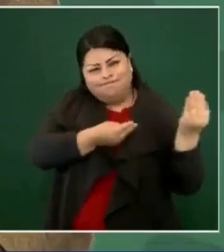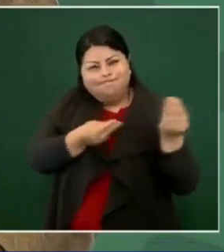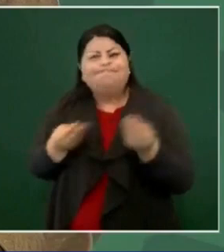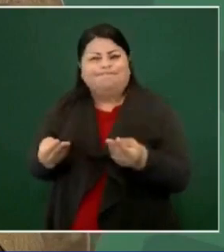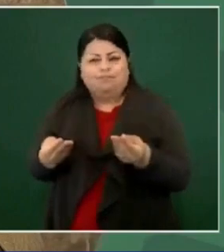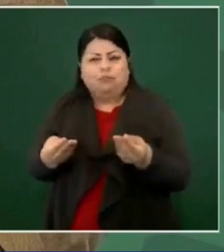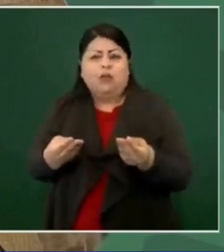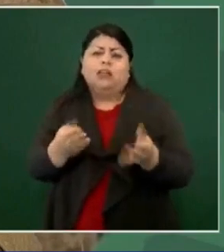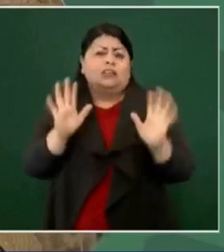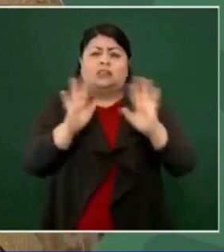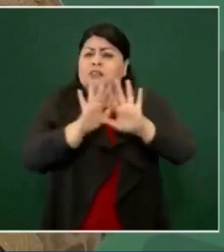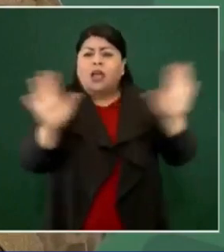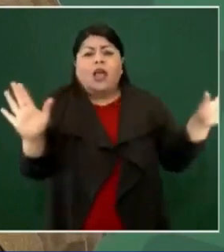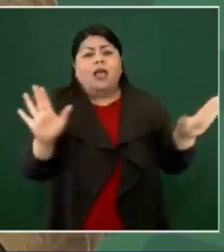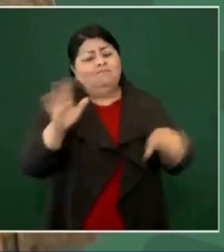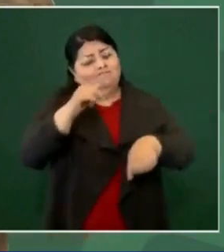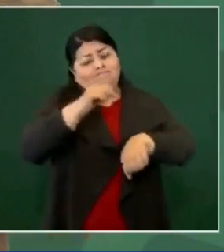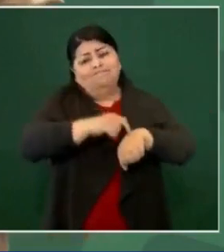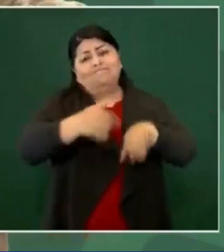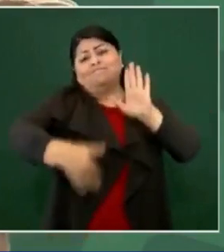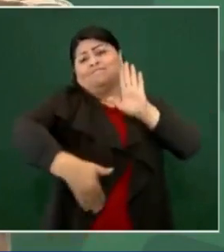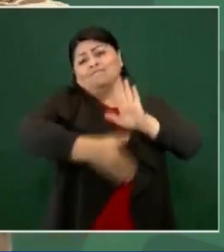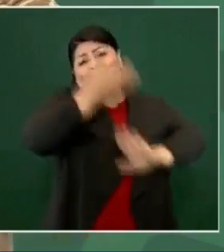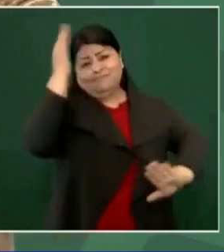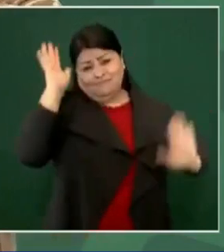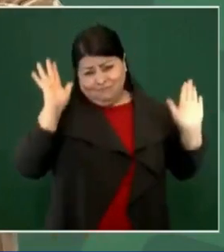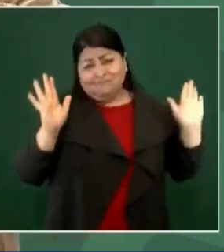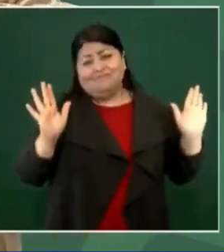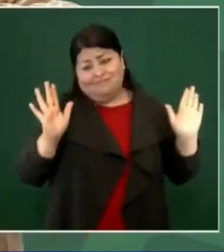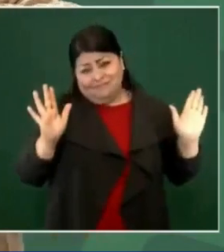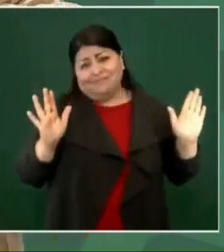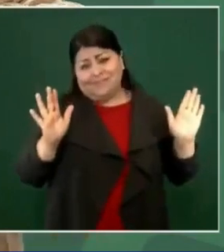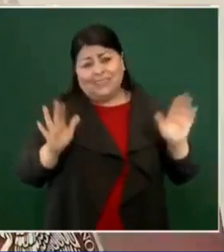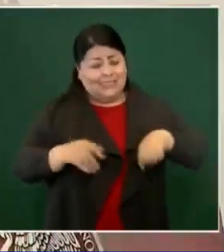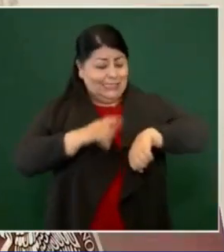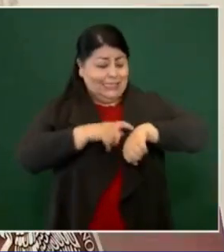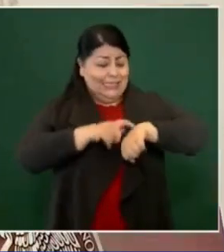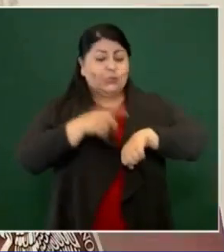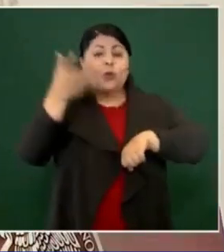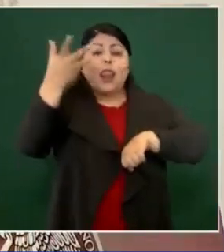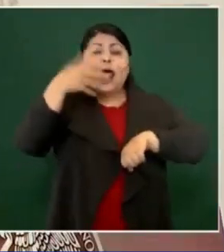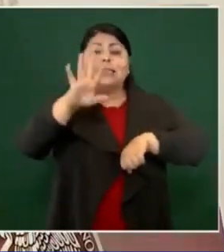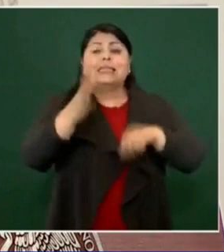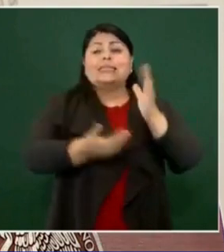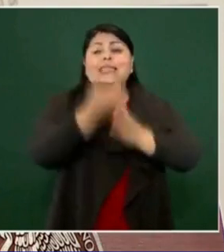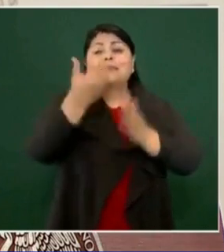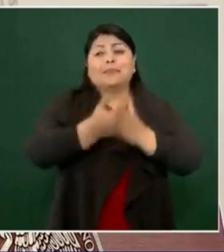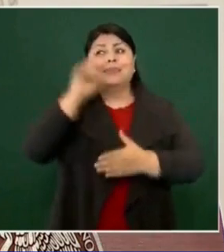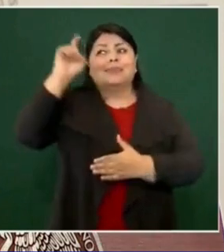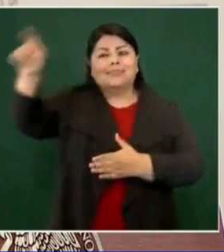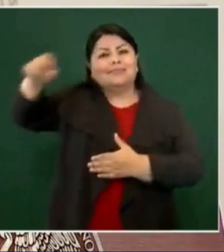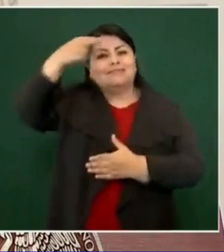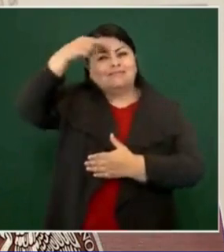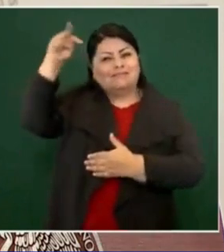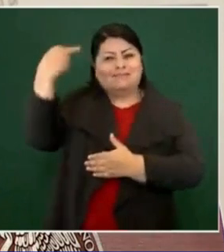Quiero concluir, ya nos tenemos que ir porque son las 10 de la mañana en México,